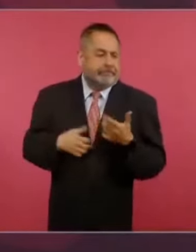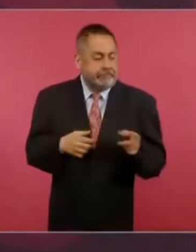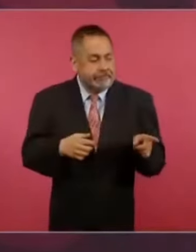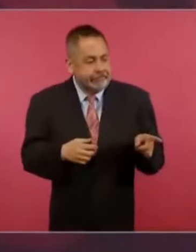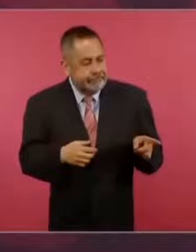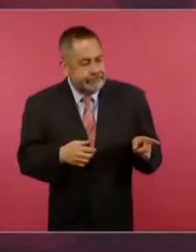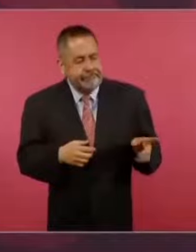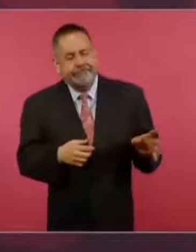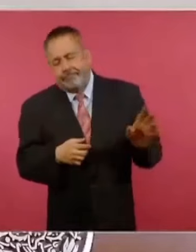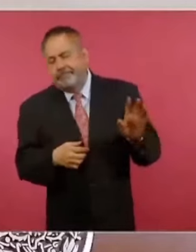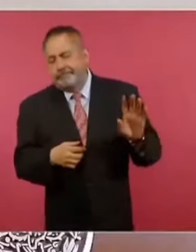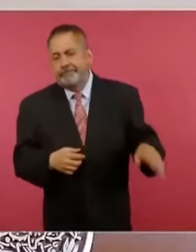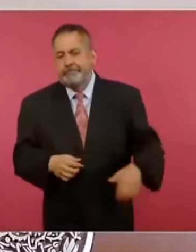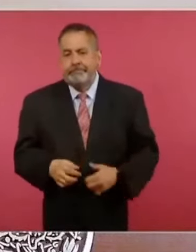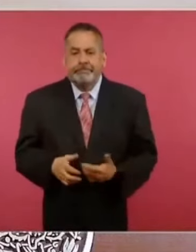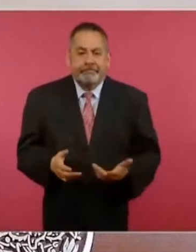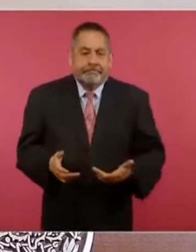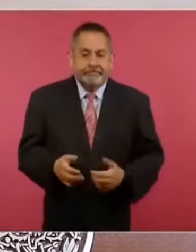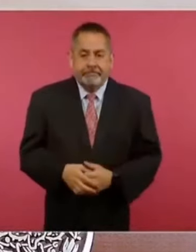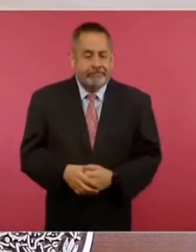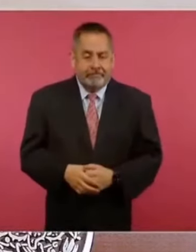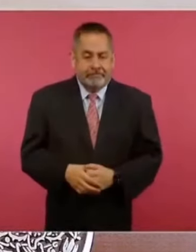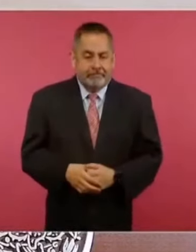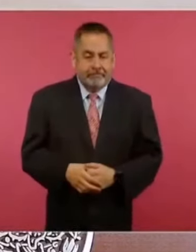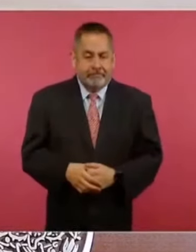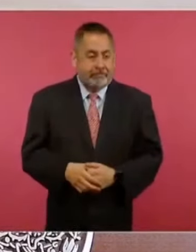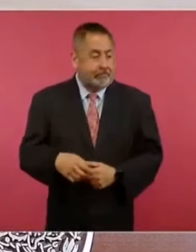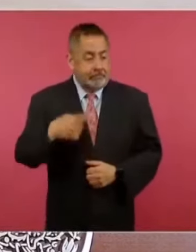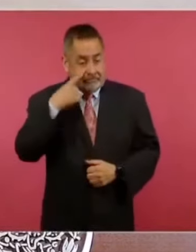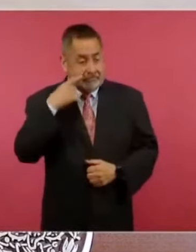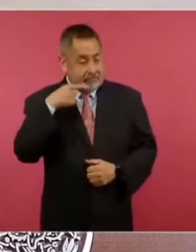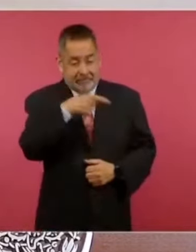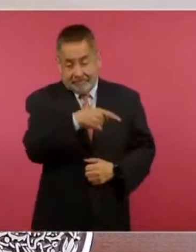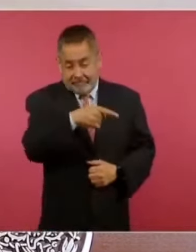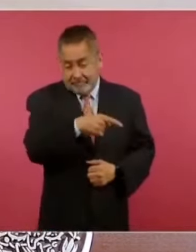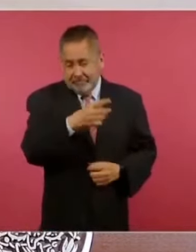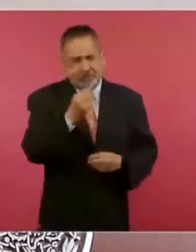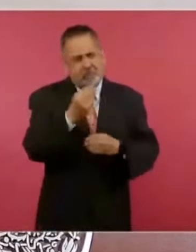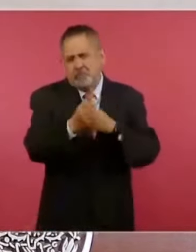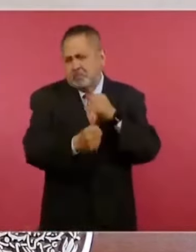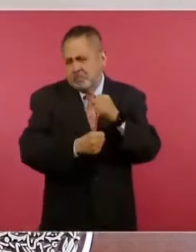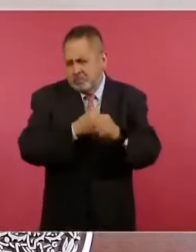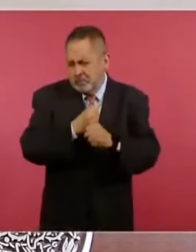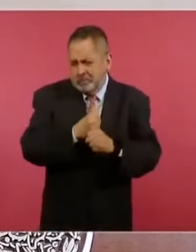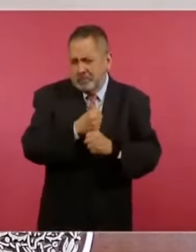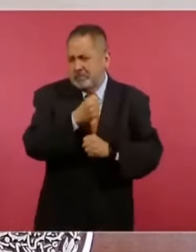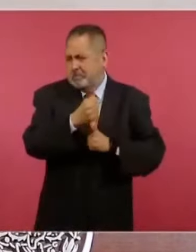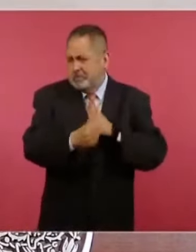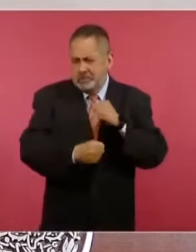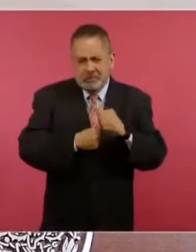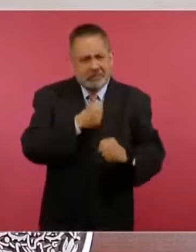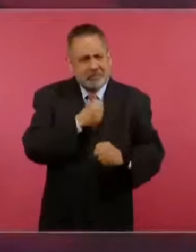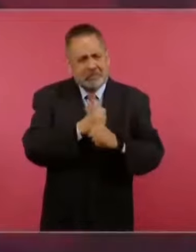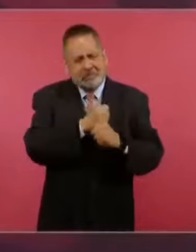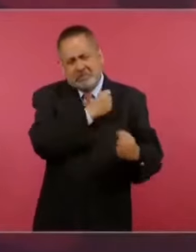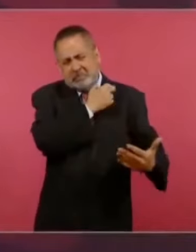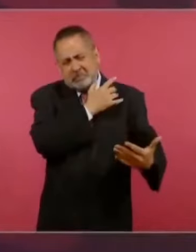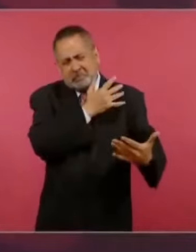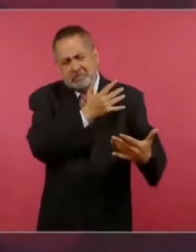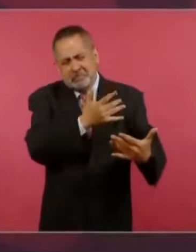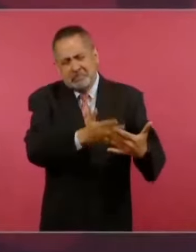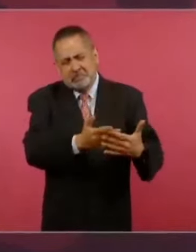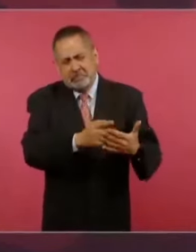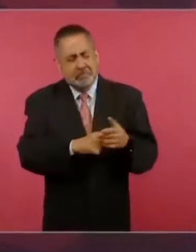Porque imagínense cuántos años, con el